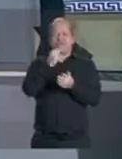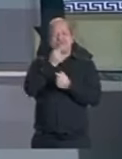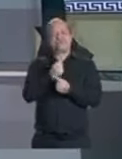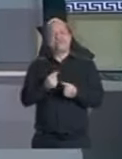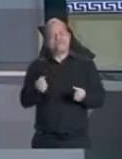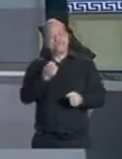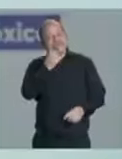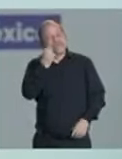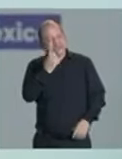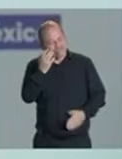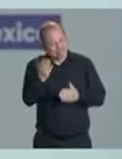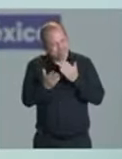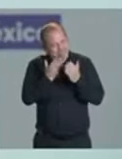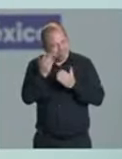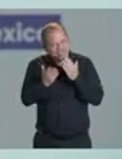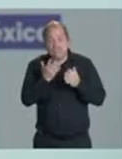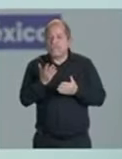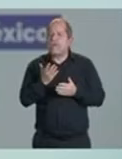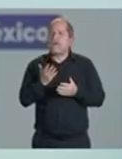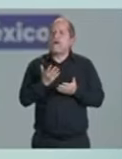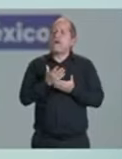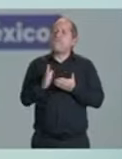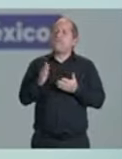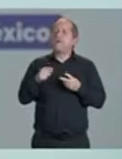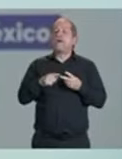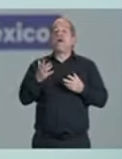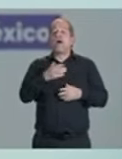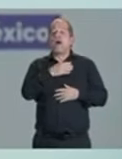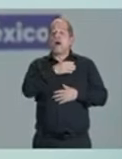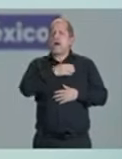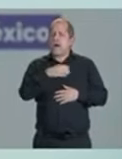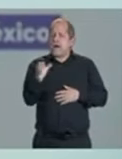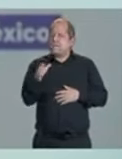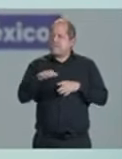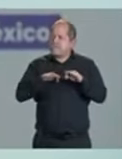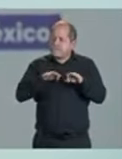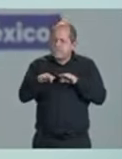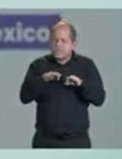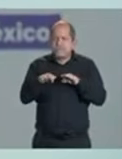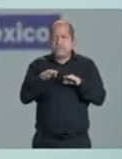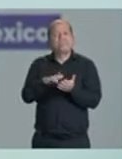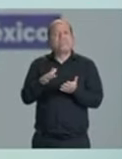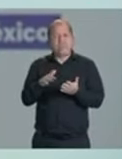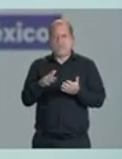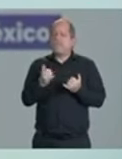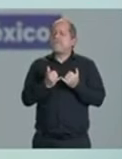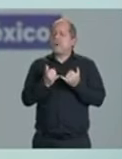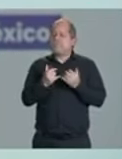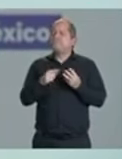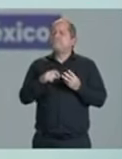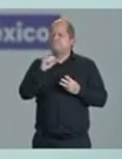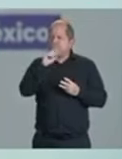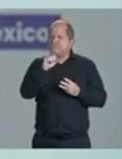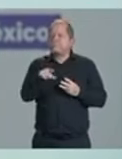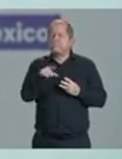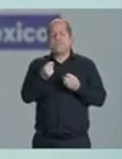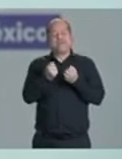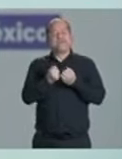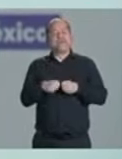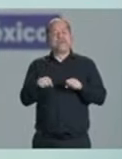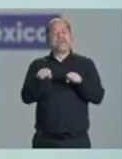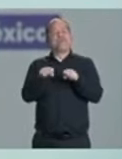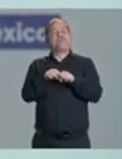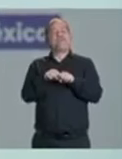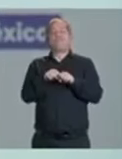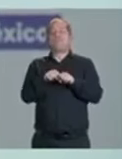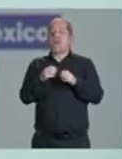seguridad social a las jornaleras y jornaleros agrícolas. Vamos a darle seguridad social para todo este nuevo empleo de